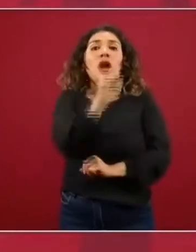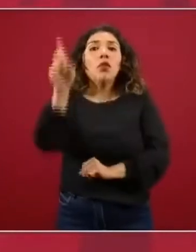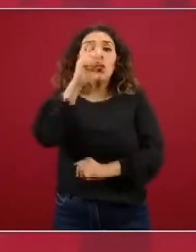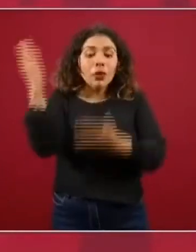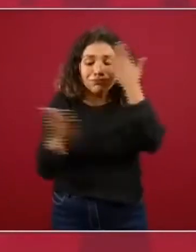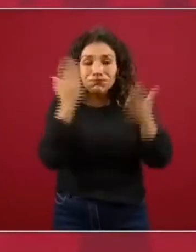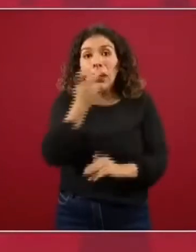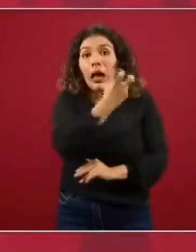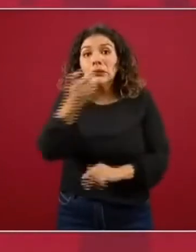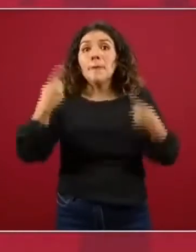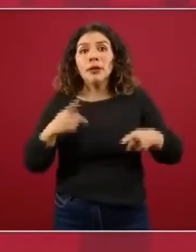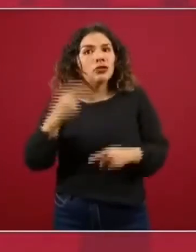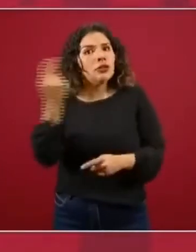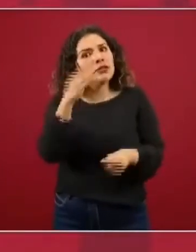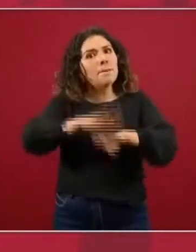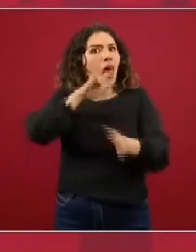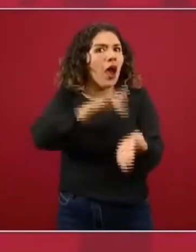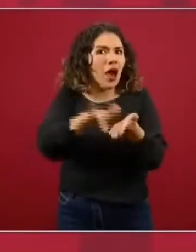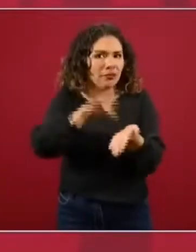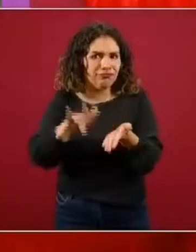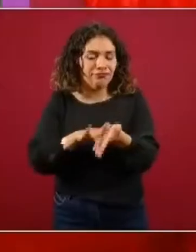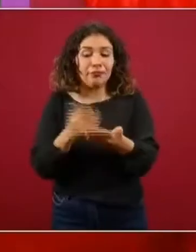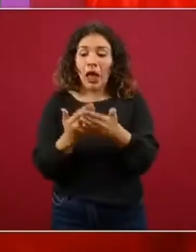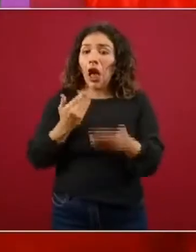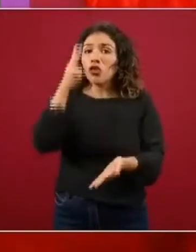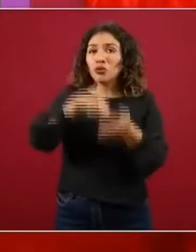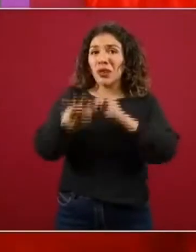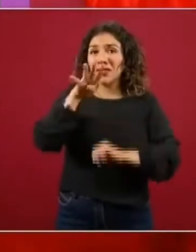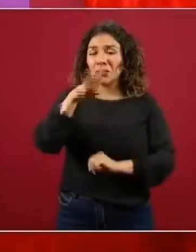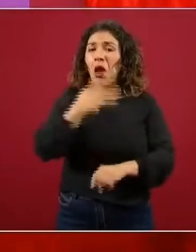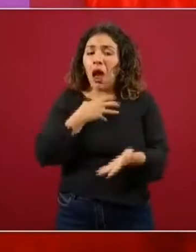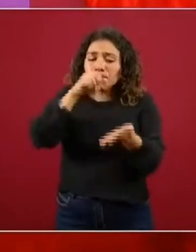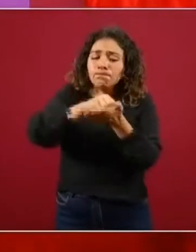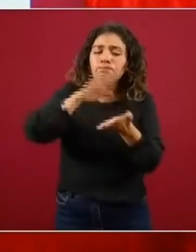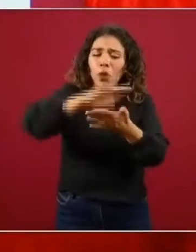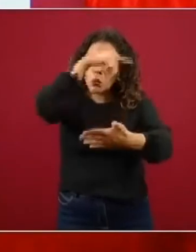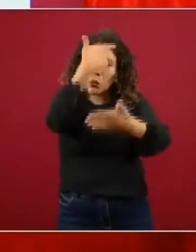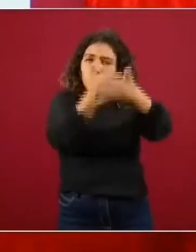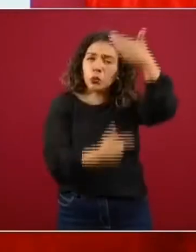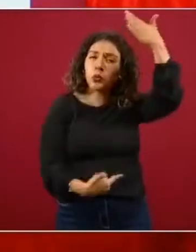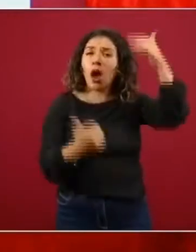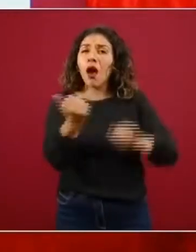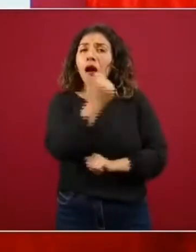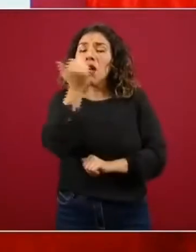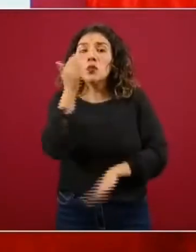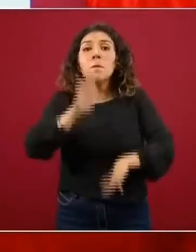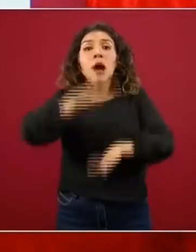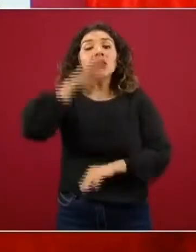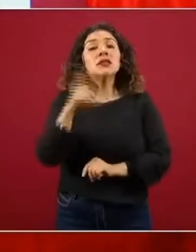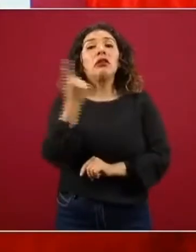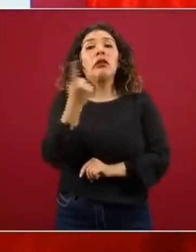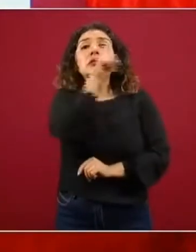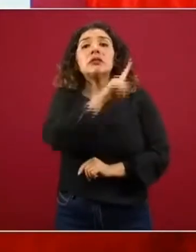requiere de todo nuestro apoyo. En 2019 se registró una matrícula mayor a